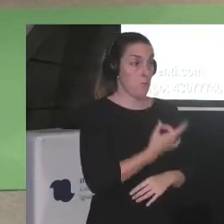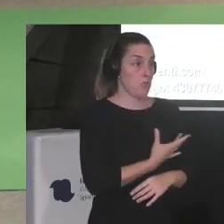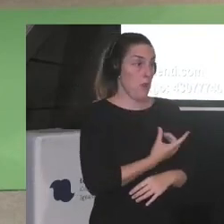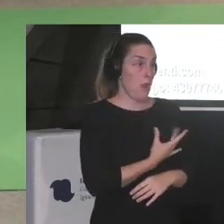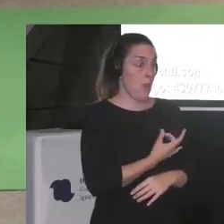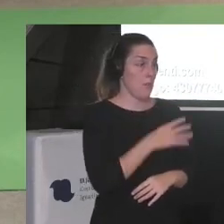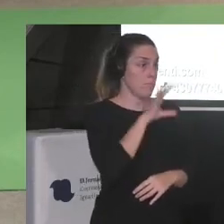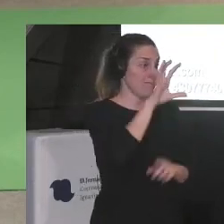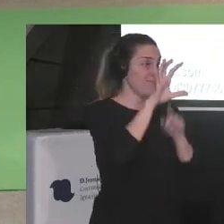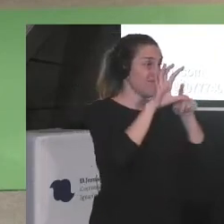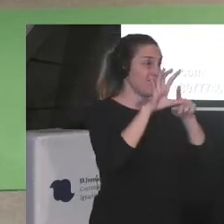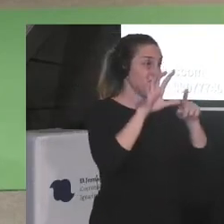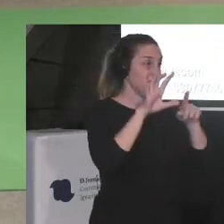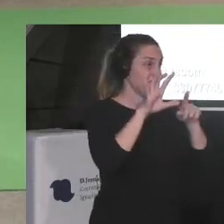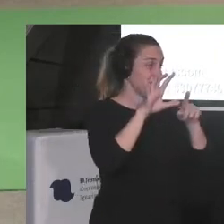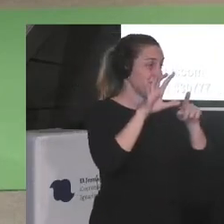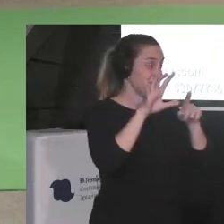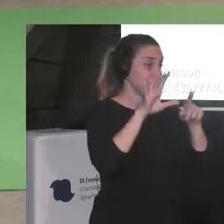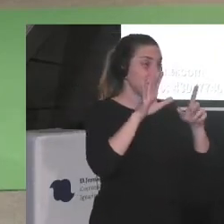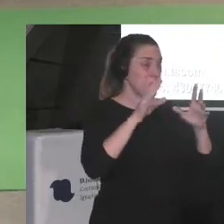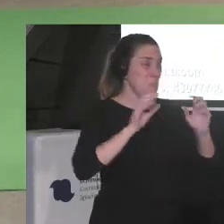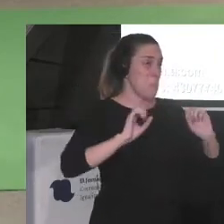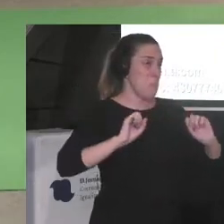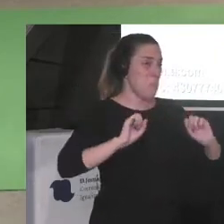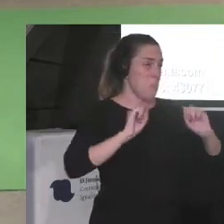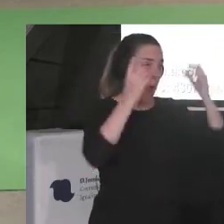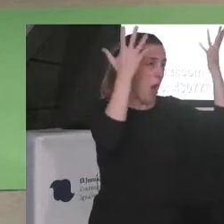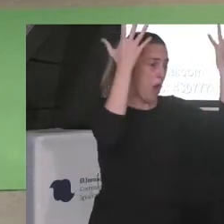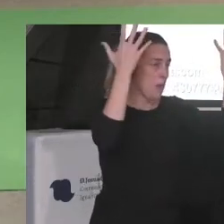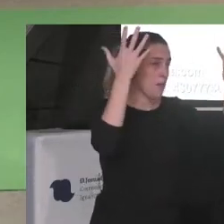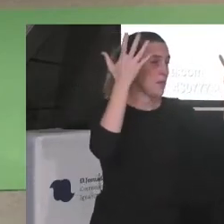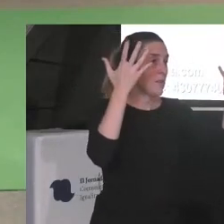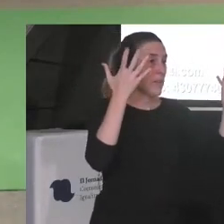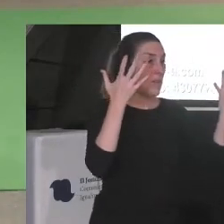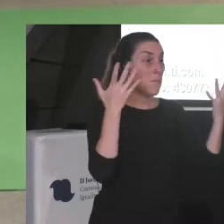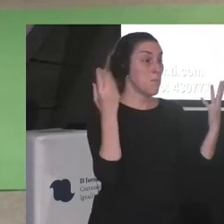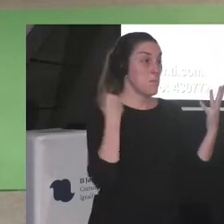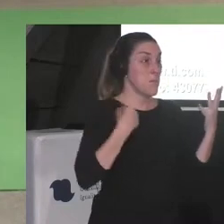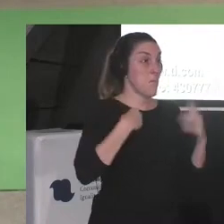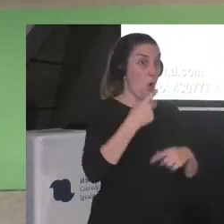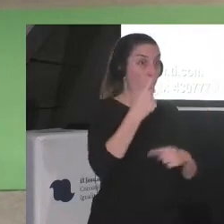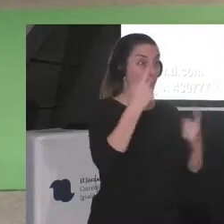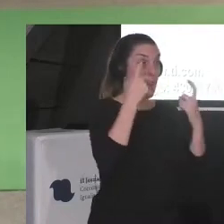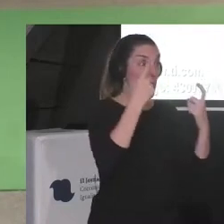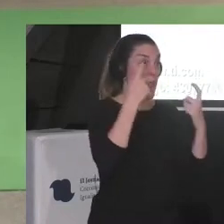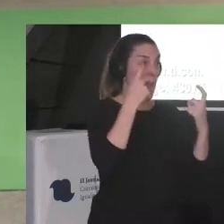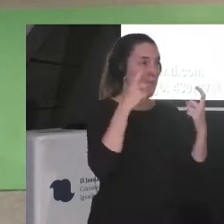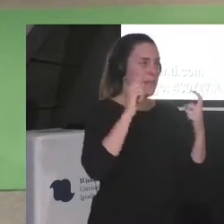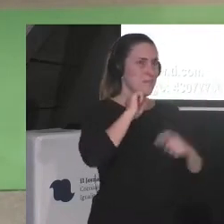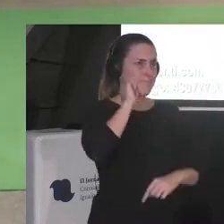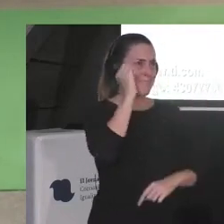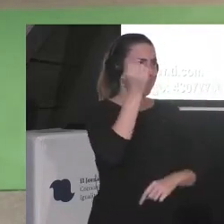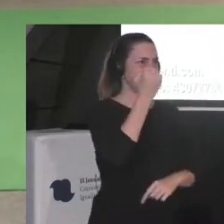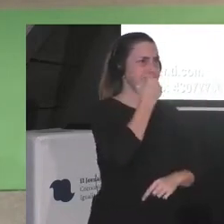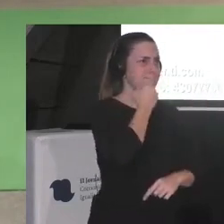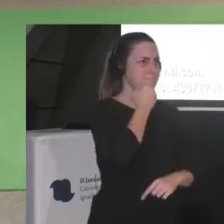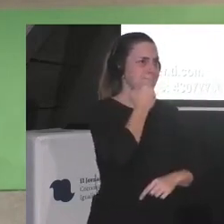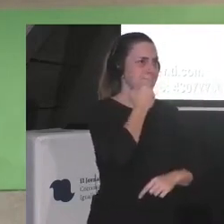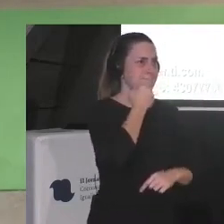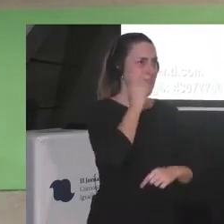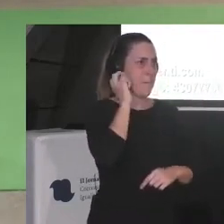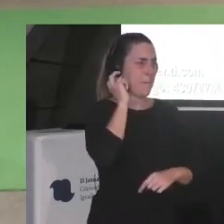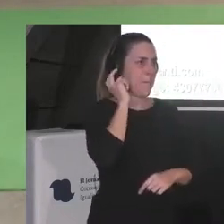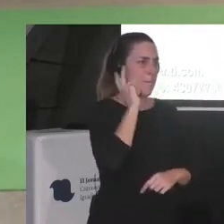¿no? un estallido empujado desde las propias estudiantes ¿no? que se quejan por la subida del del pasaje del